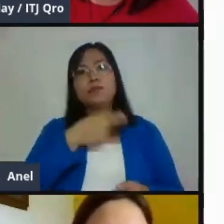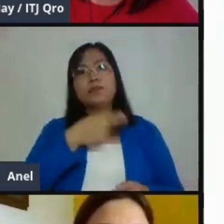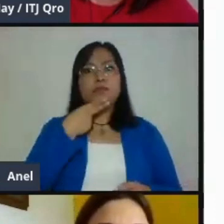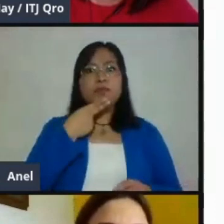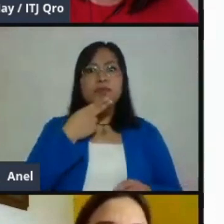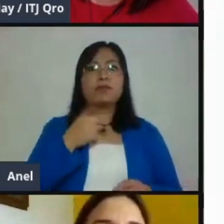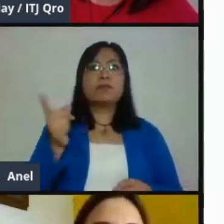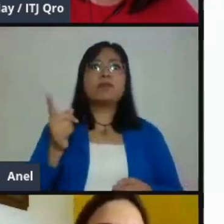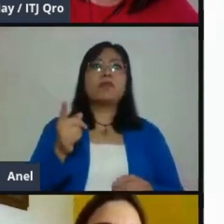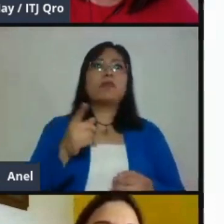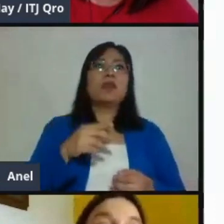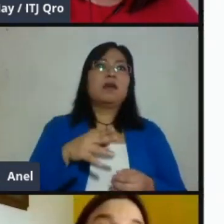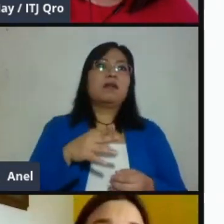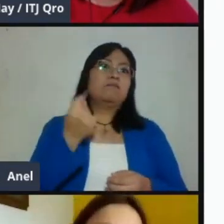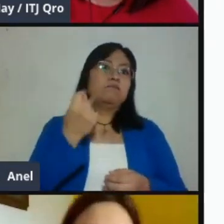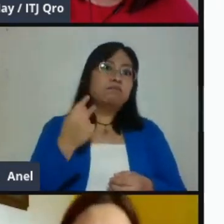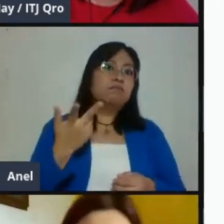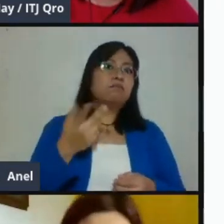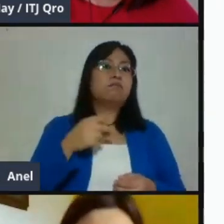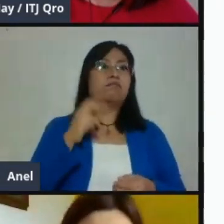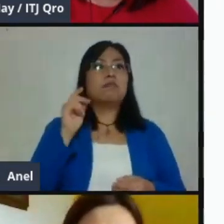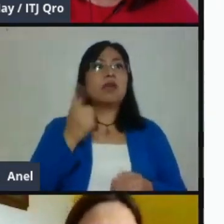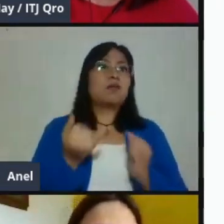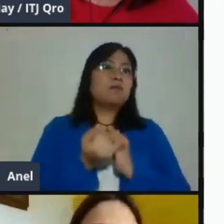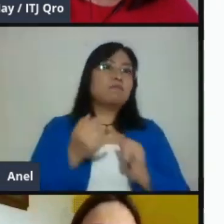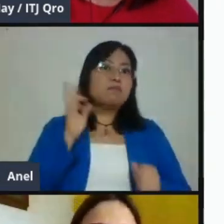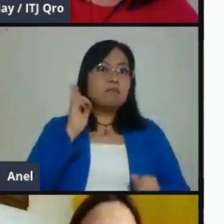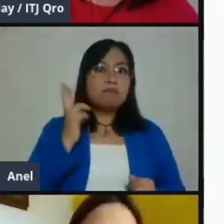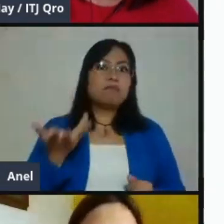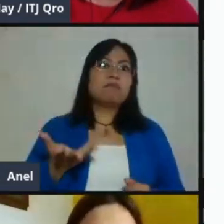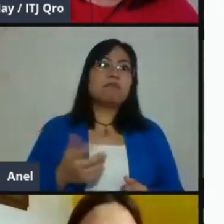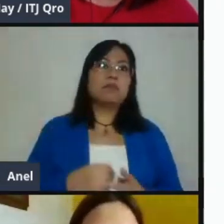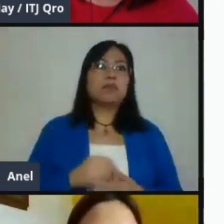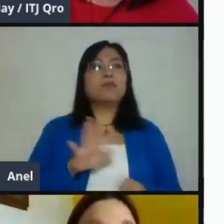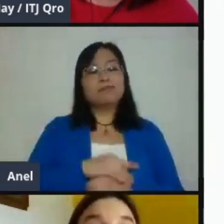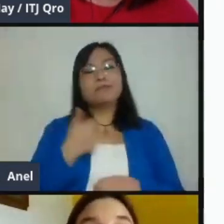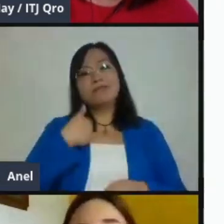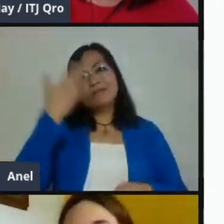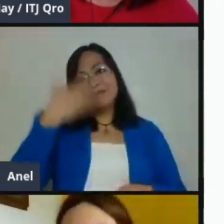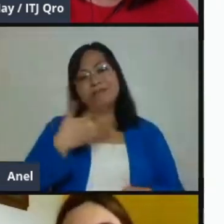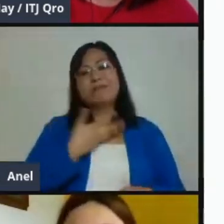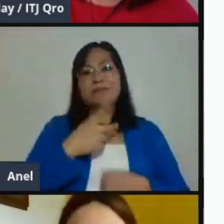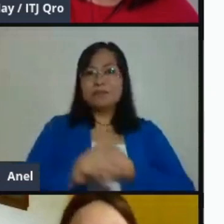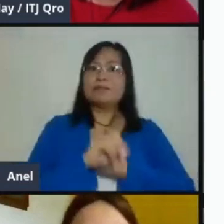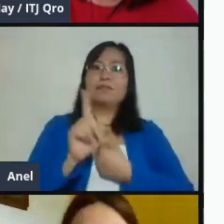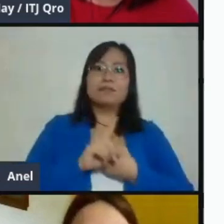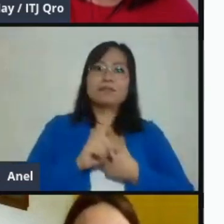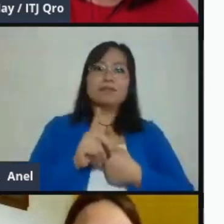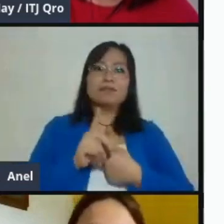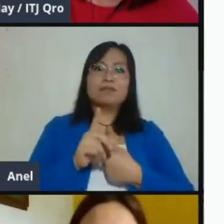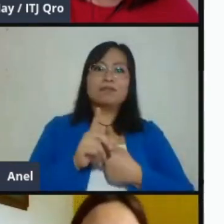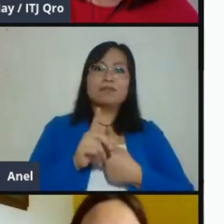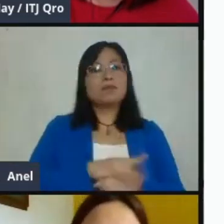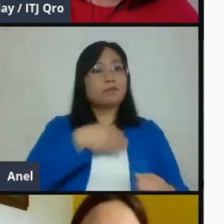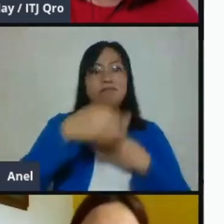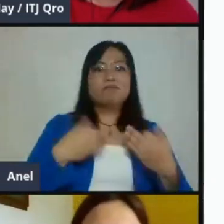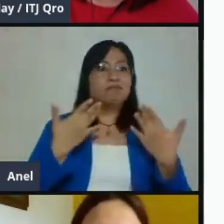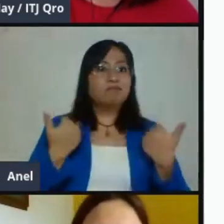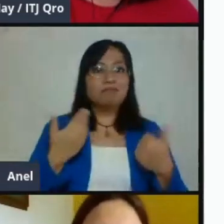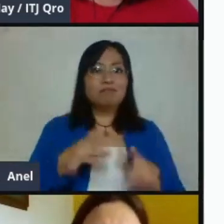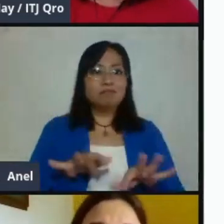están distribuyendo. Porque entendemos que no todos tienen internet y que no todos, o tal vez no tienen ni siquiera un